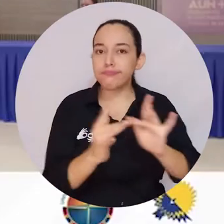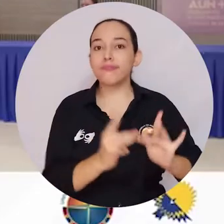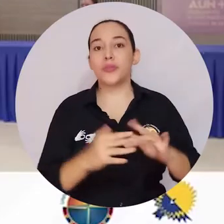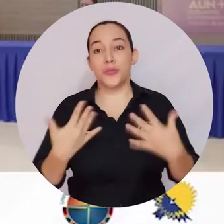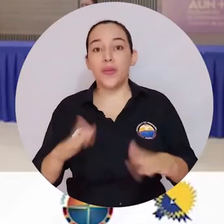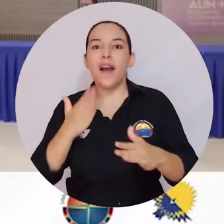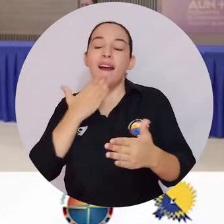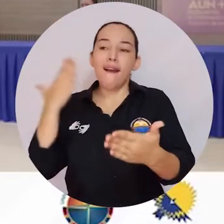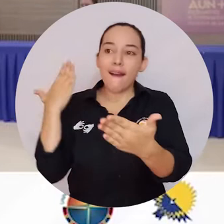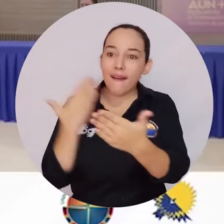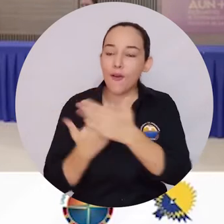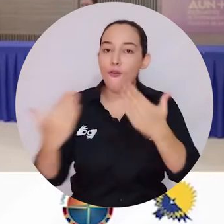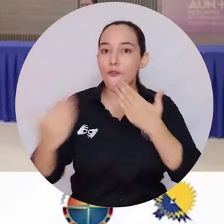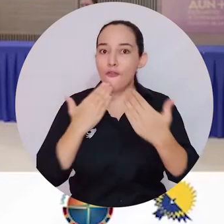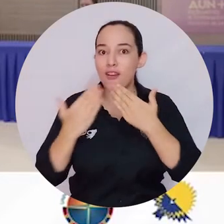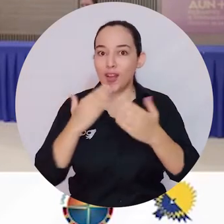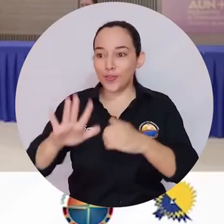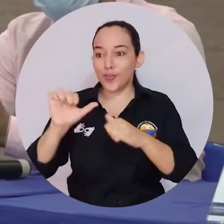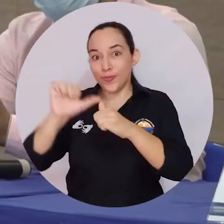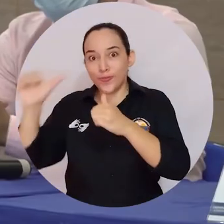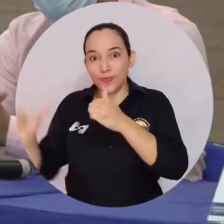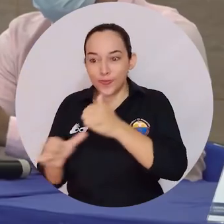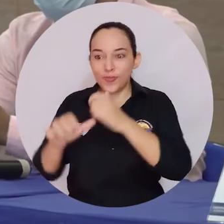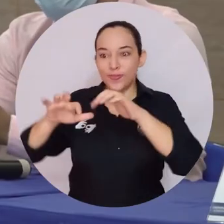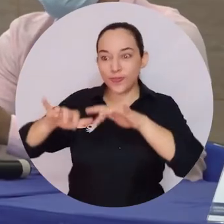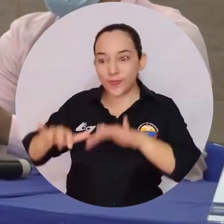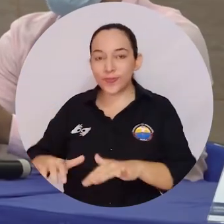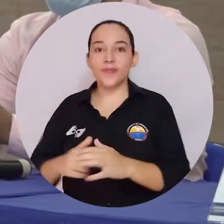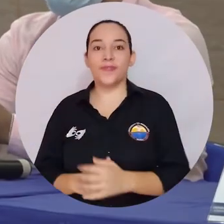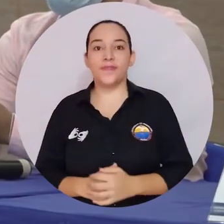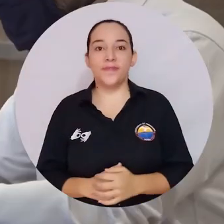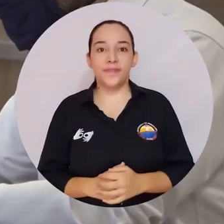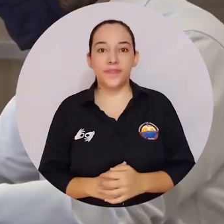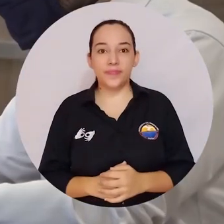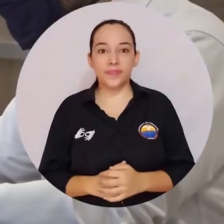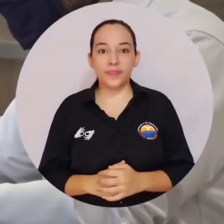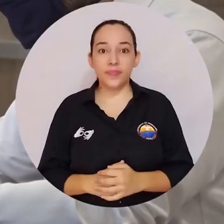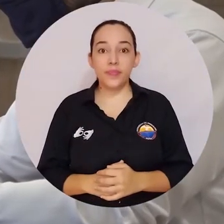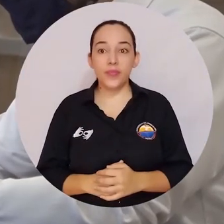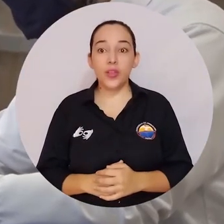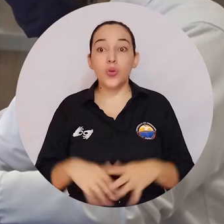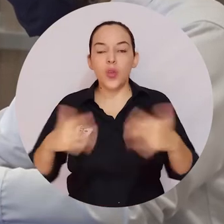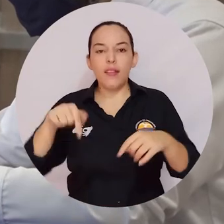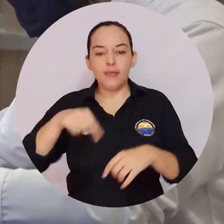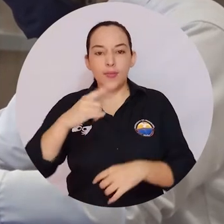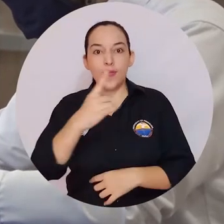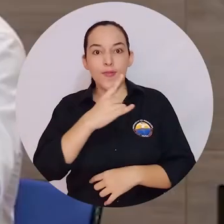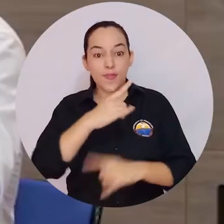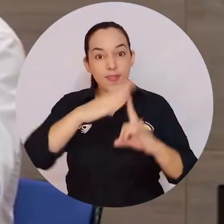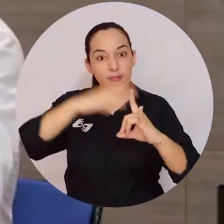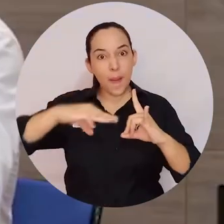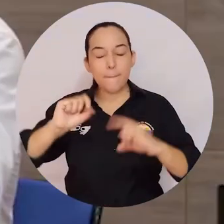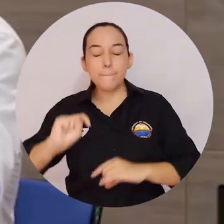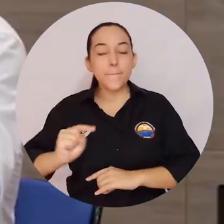parte gracias a la confianza que ha tenido su secretario, porque fue la Universidad del